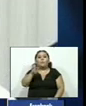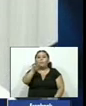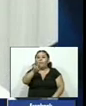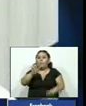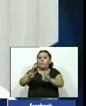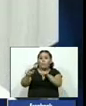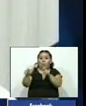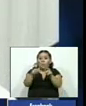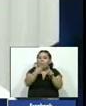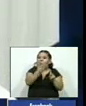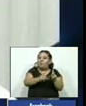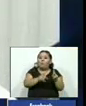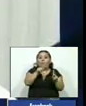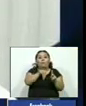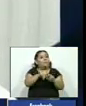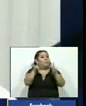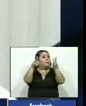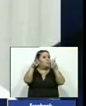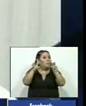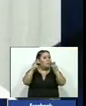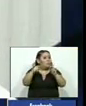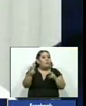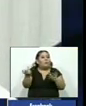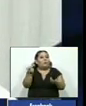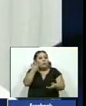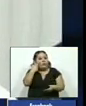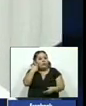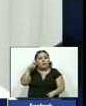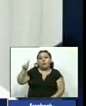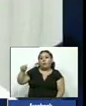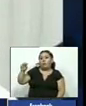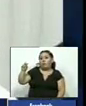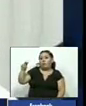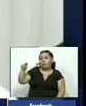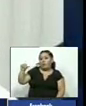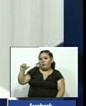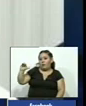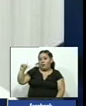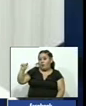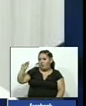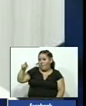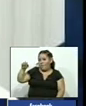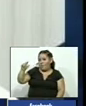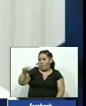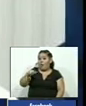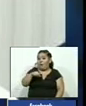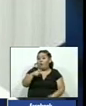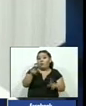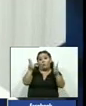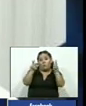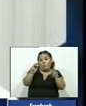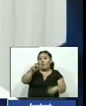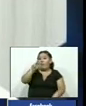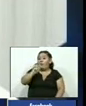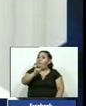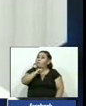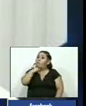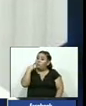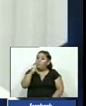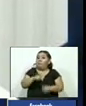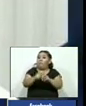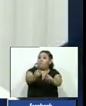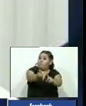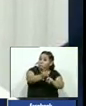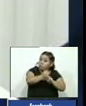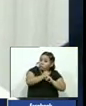años de edad quien presuntamente delinquía en el municipio de Tonacatepeque era reclamado escuche por al menos tres homicidios privación de